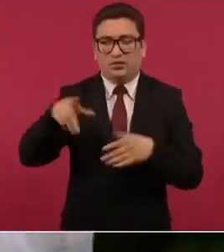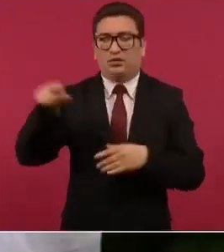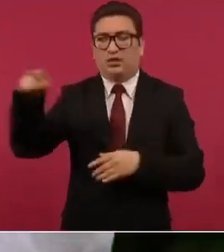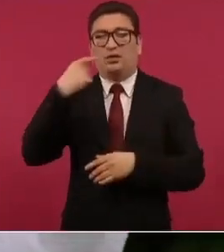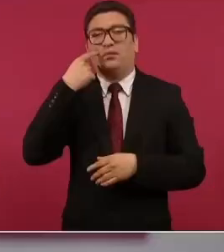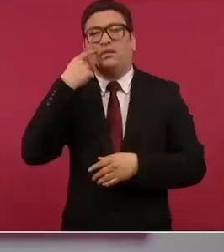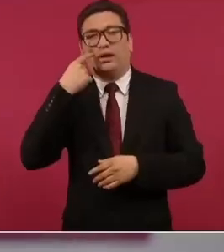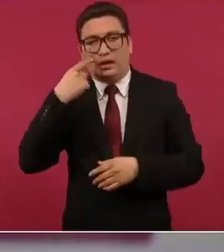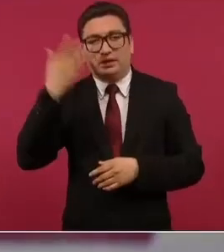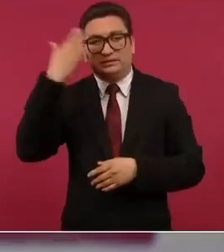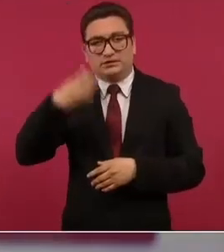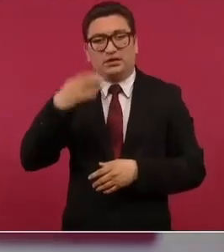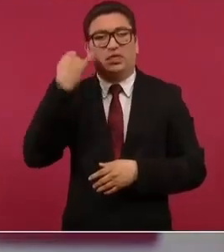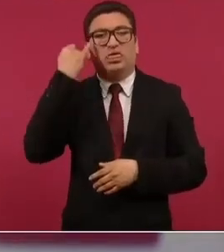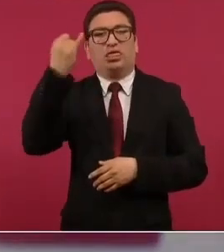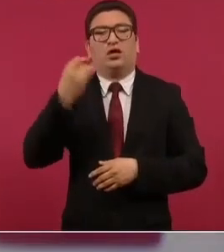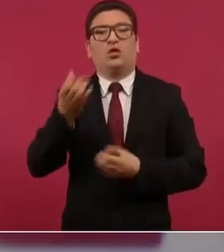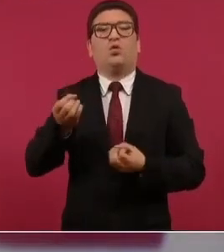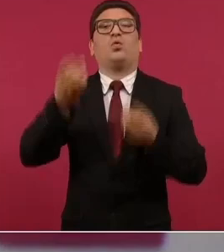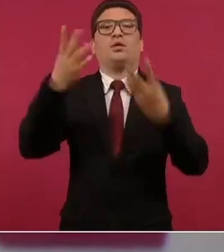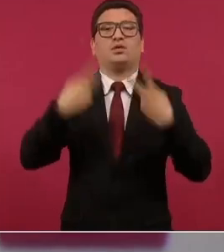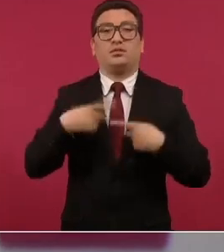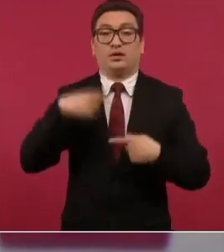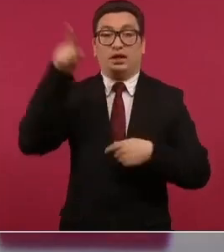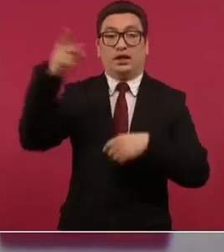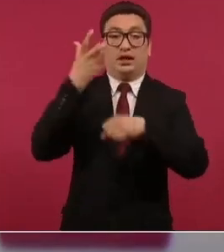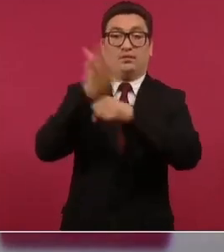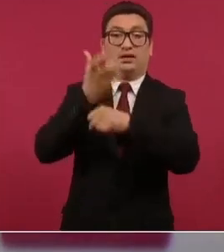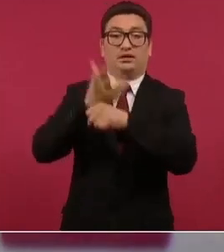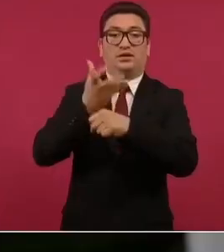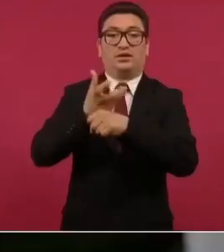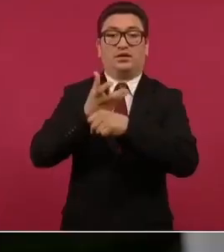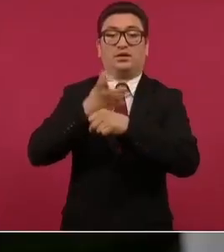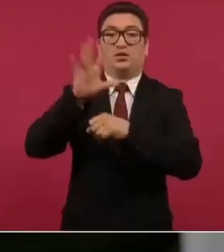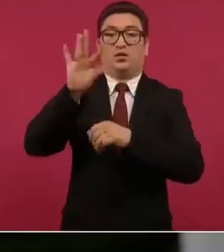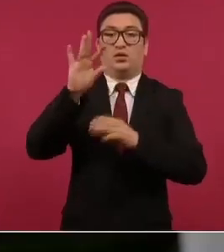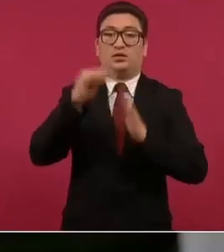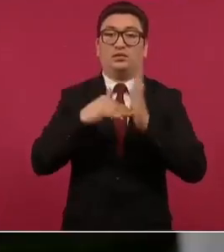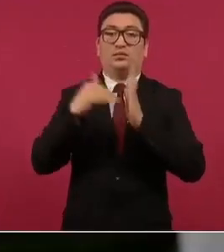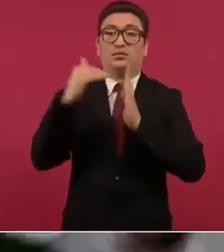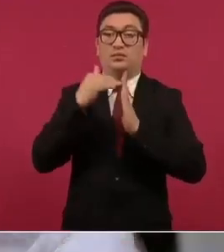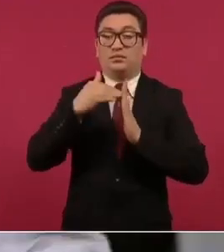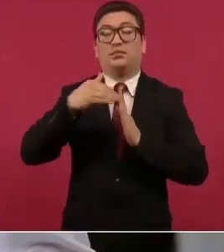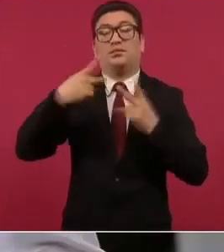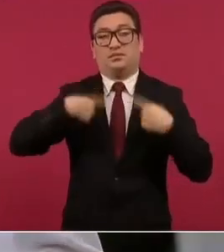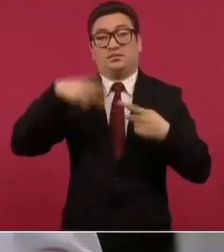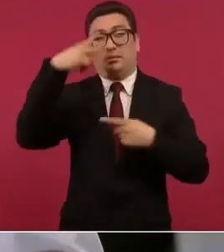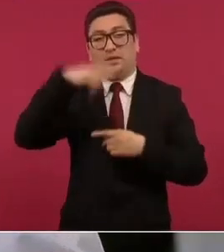tengamos una idea en Estados Unidos hay 40 millones de mexicanos